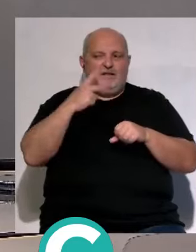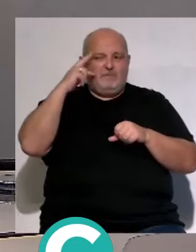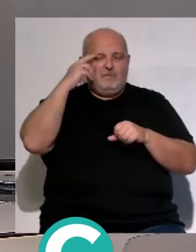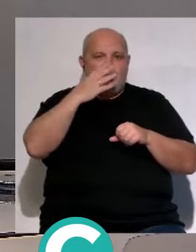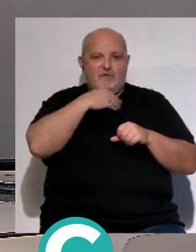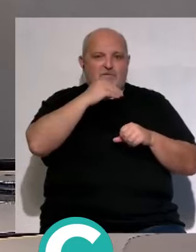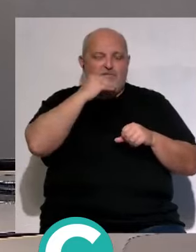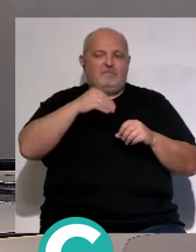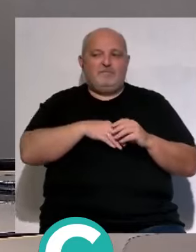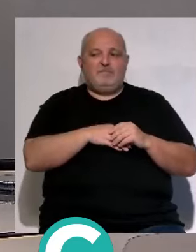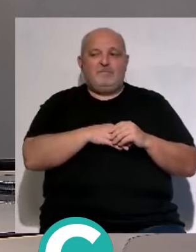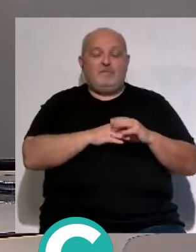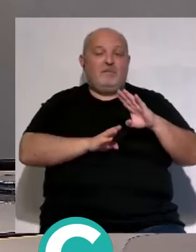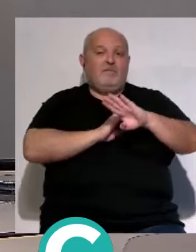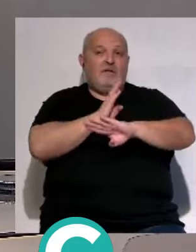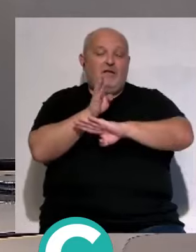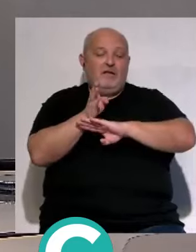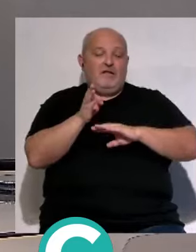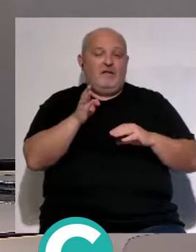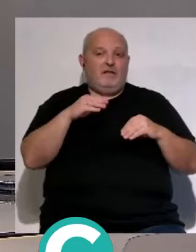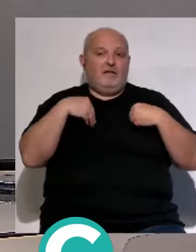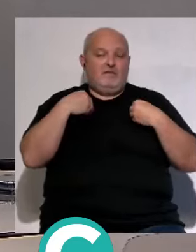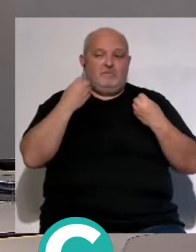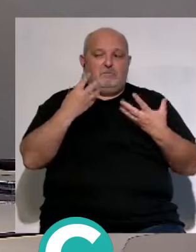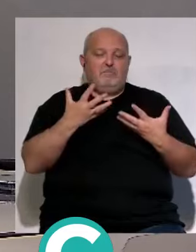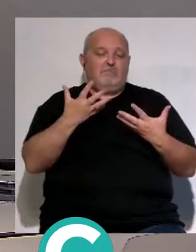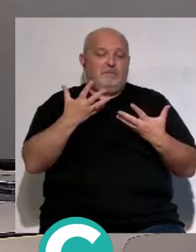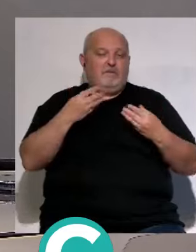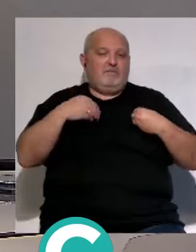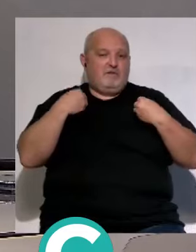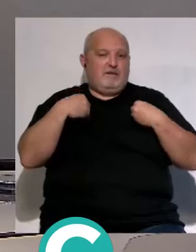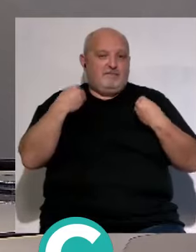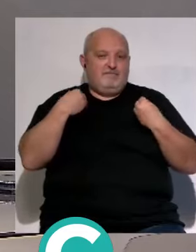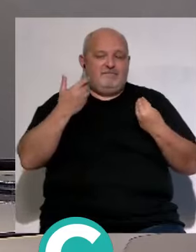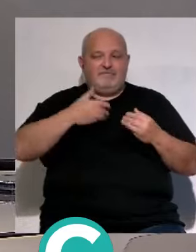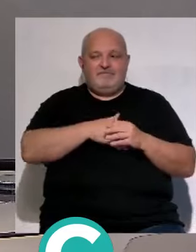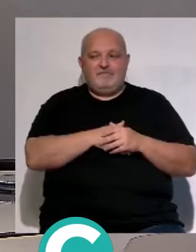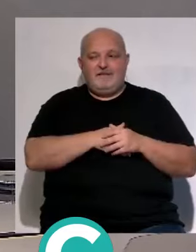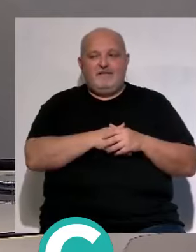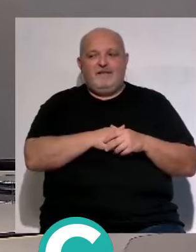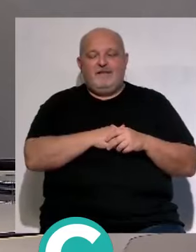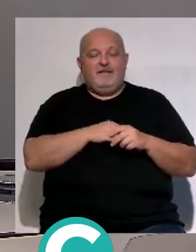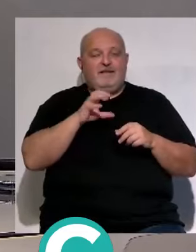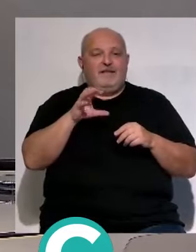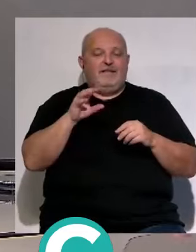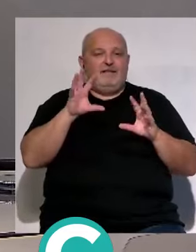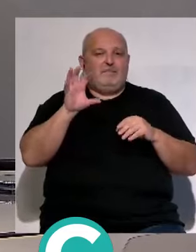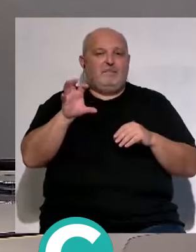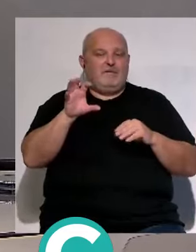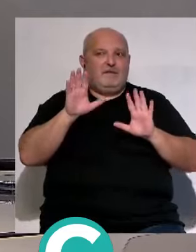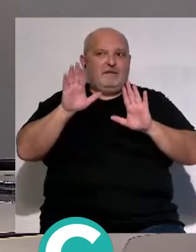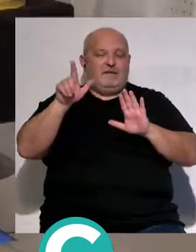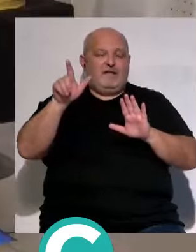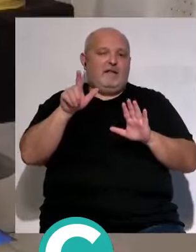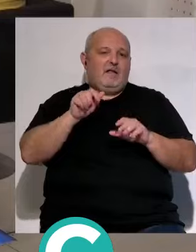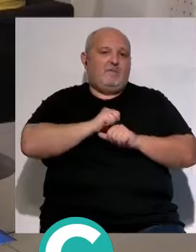bonita y nada que los que vayan pues que que lo pasen bien que disfruten de la estancia que disfruten de la estancia